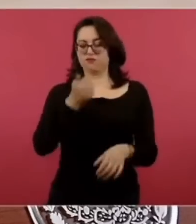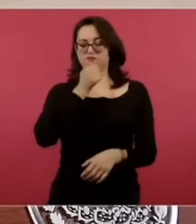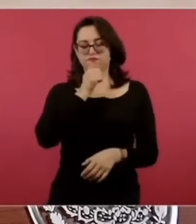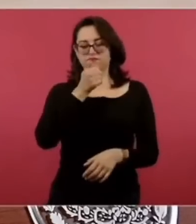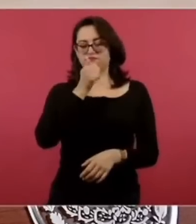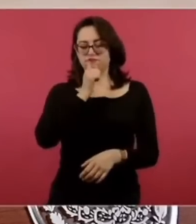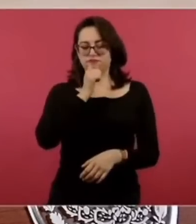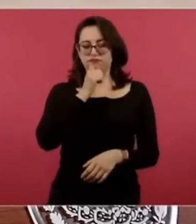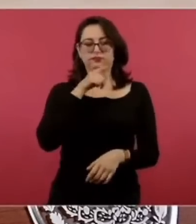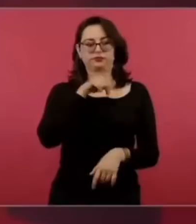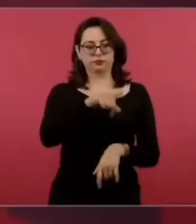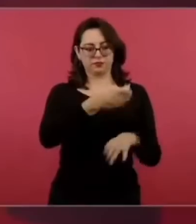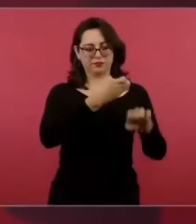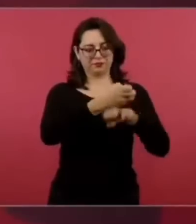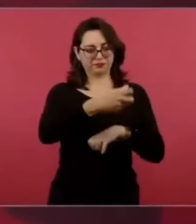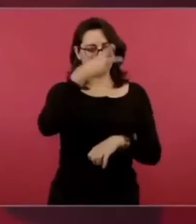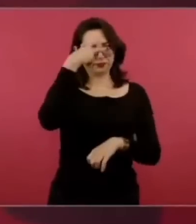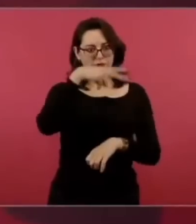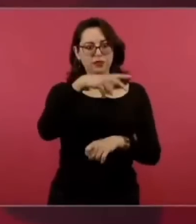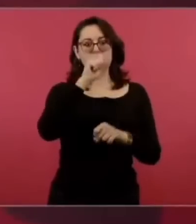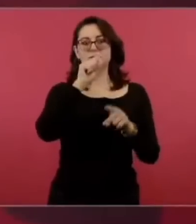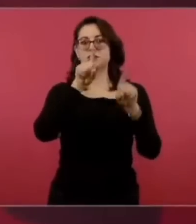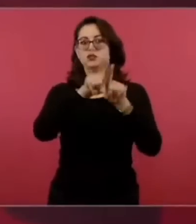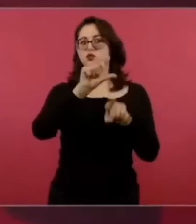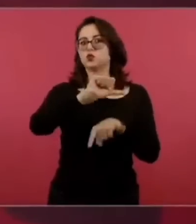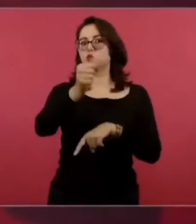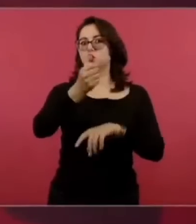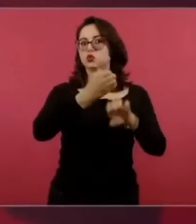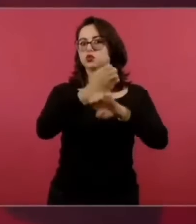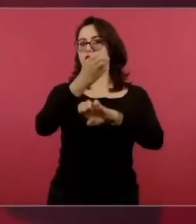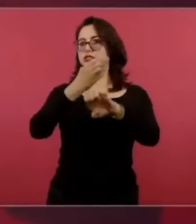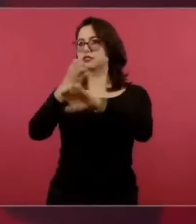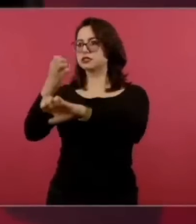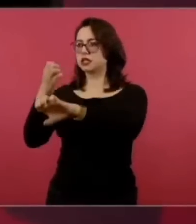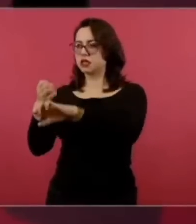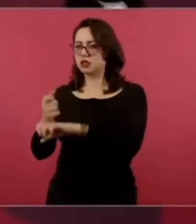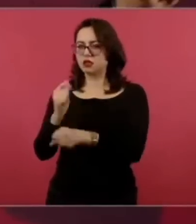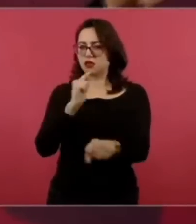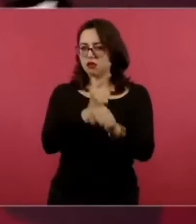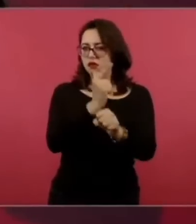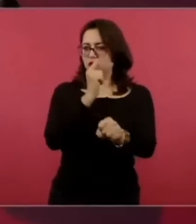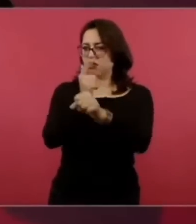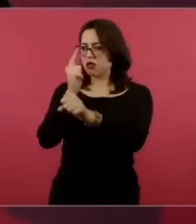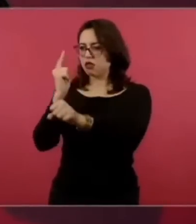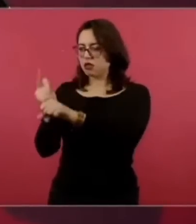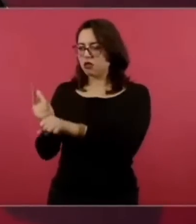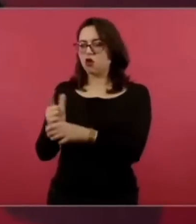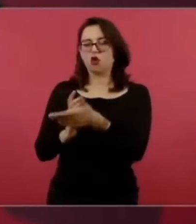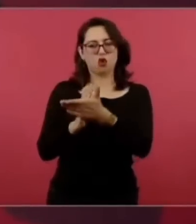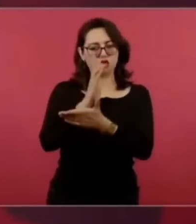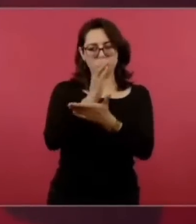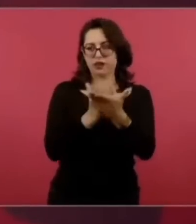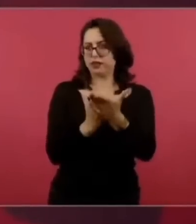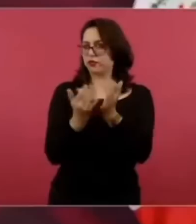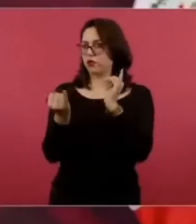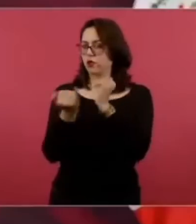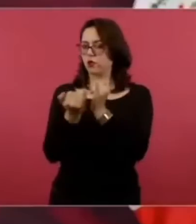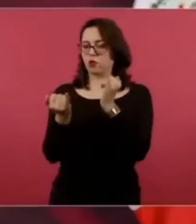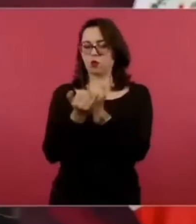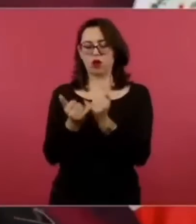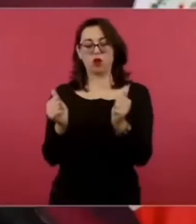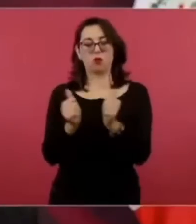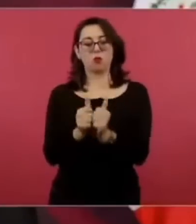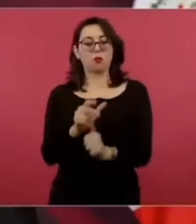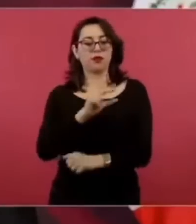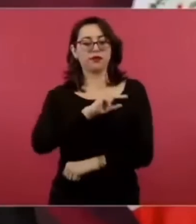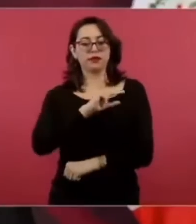hay todavía otros estados que tienen estos contratos o sea como los tenía en Michoacán como los estás